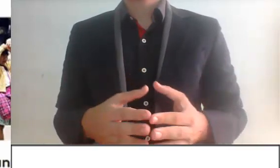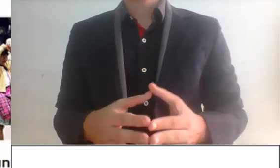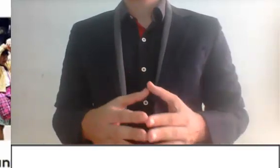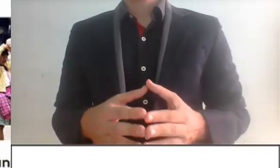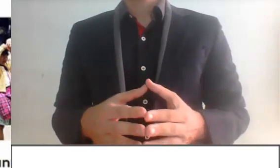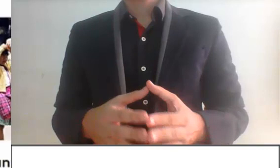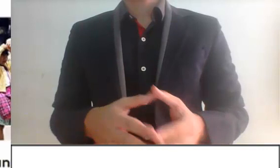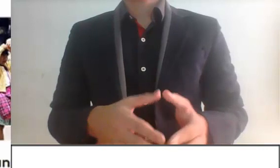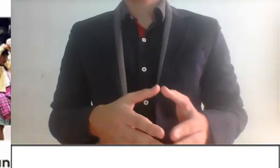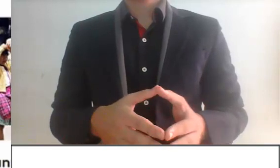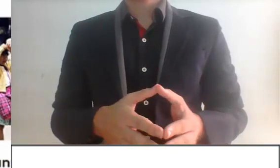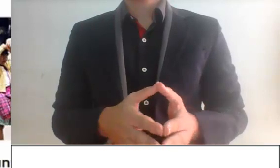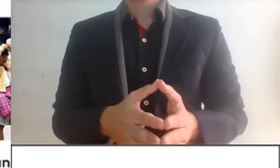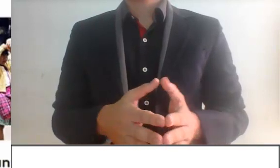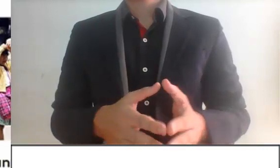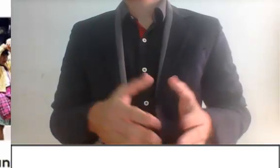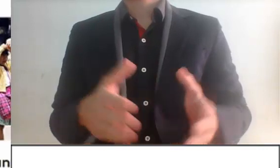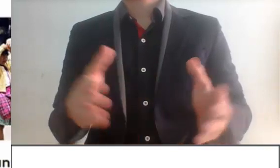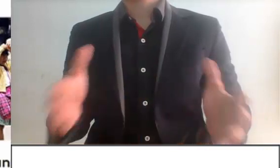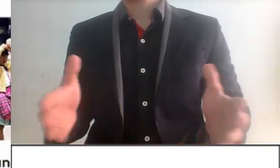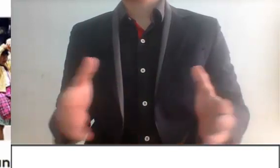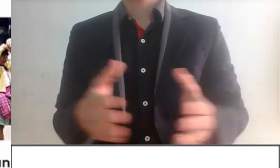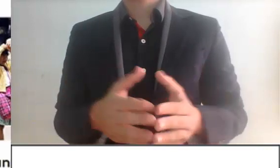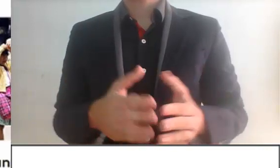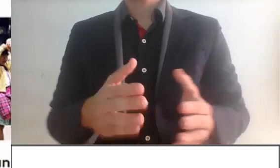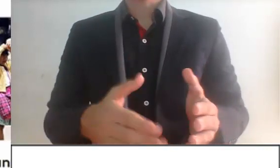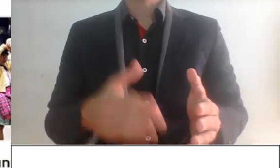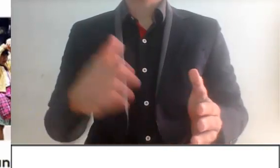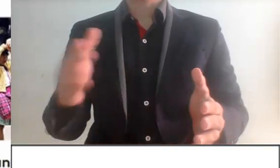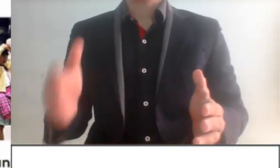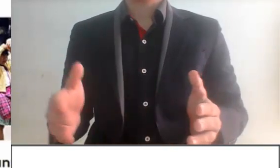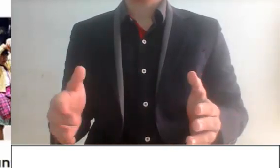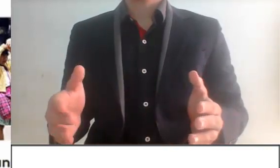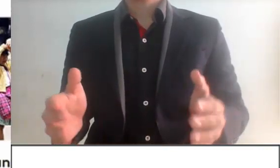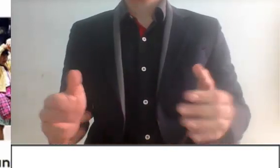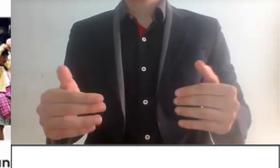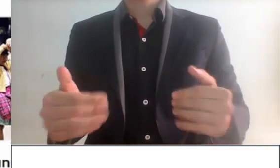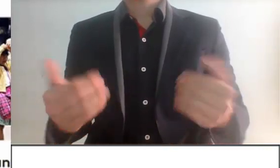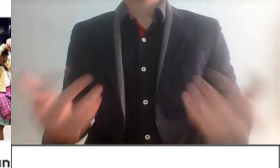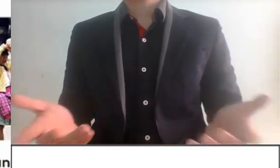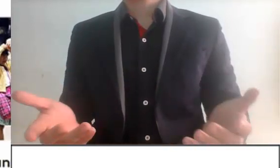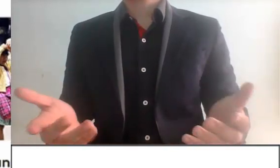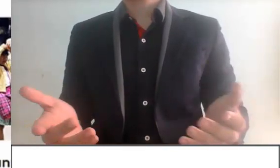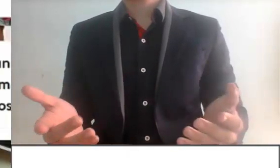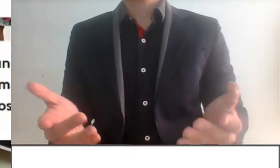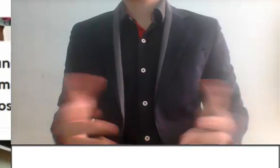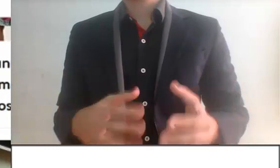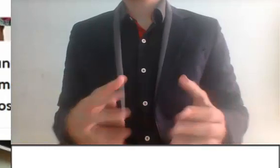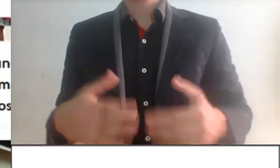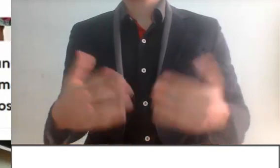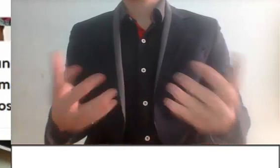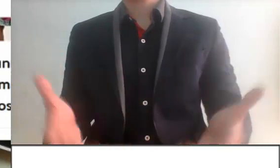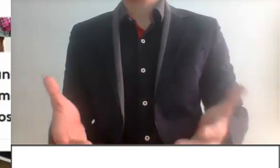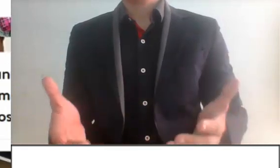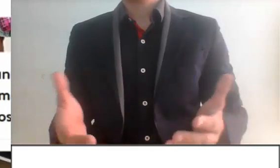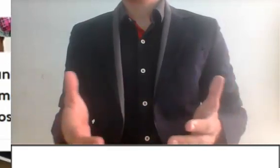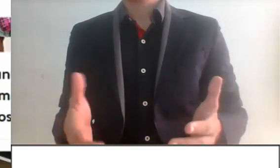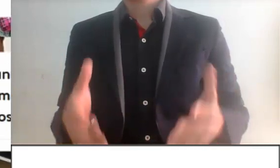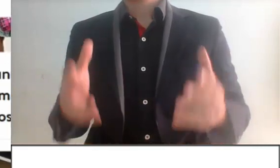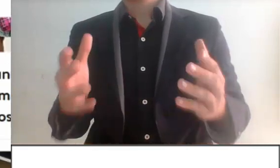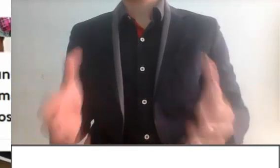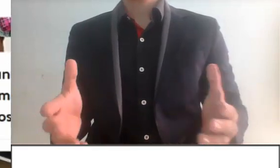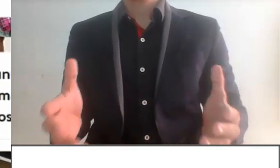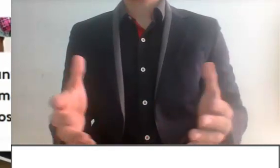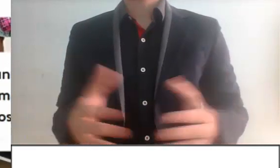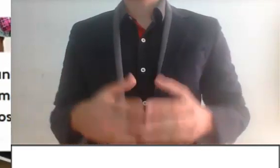que paguen va a generar que tengamos una especie de colchón y ayudar sobre todo a que se mantenga ese apoyo a la población que se encuentra más vulnerable.